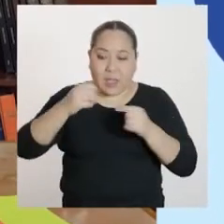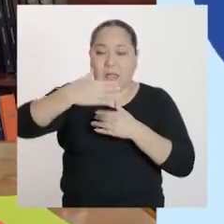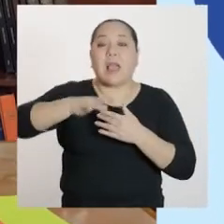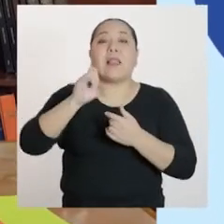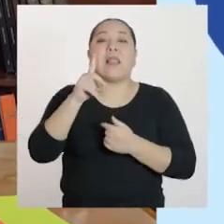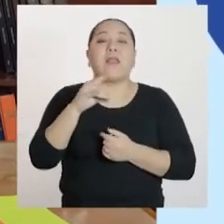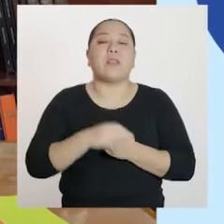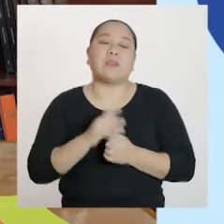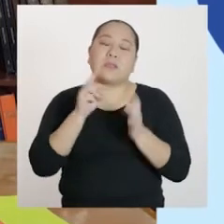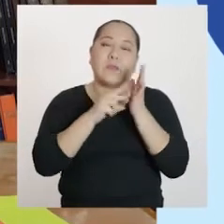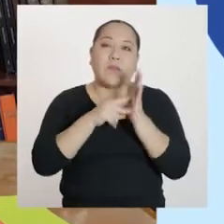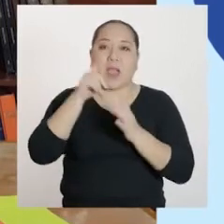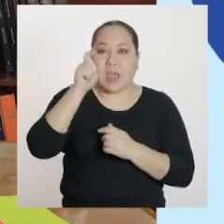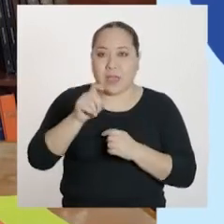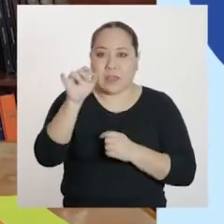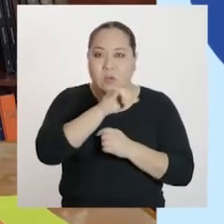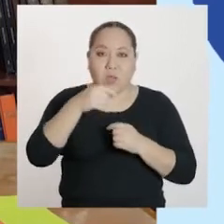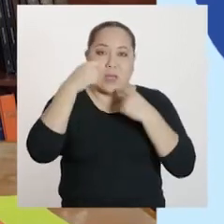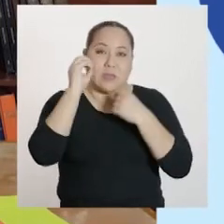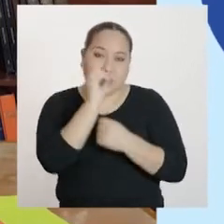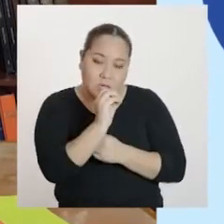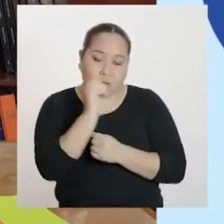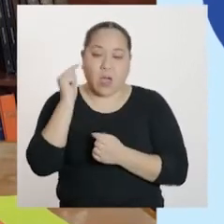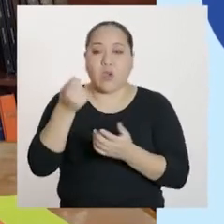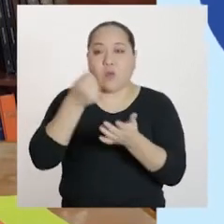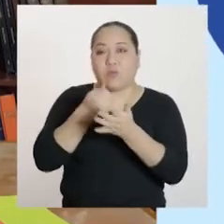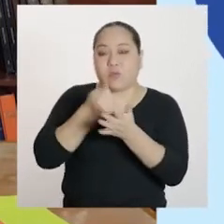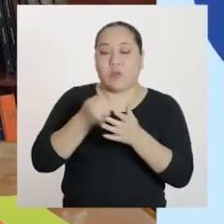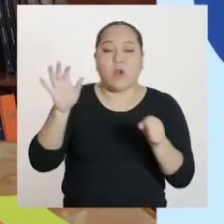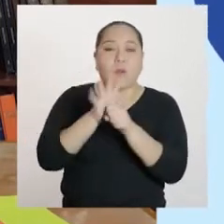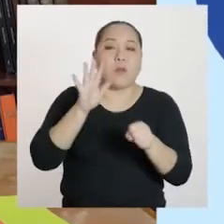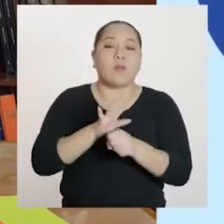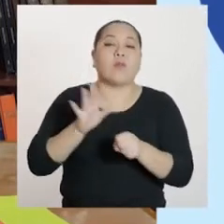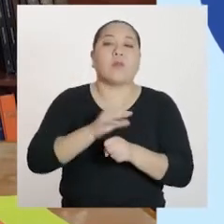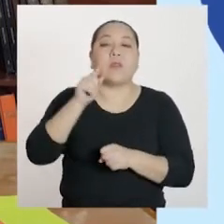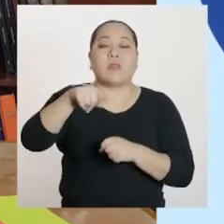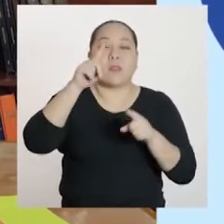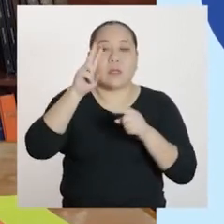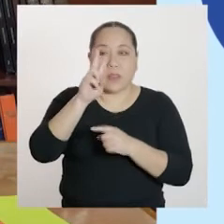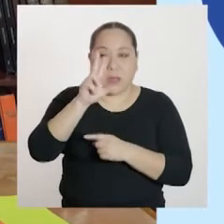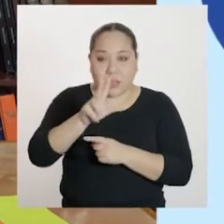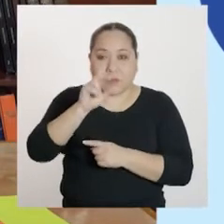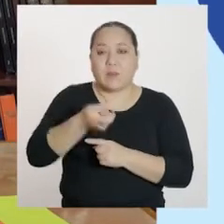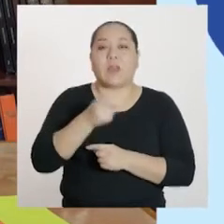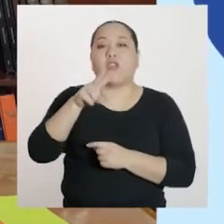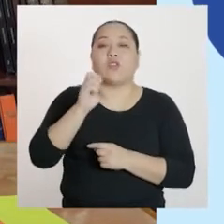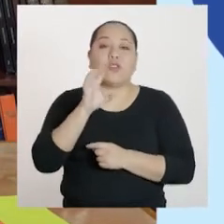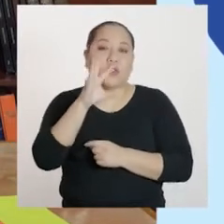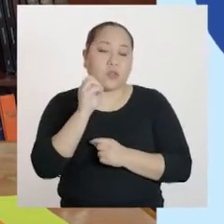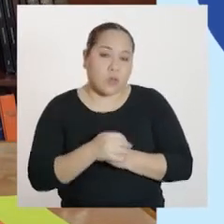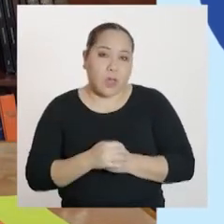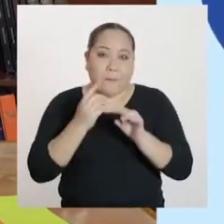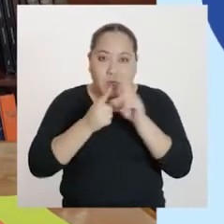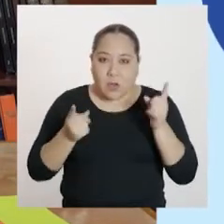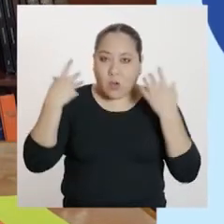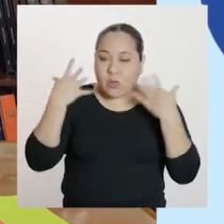cuando X es igual a 0, hay un ingreso total de 3,250. Pero cuando hay